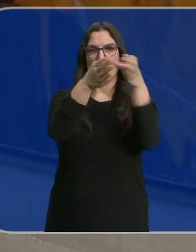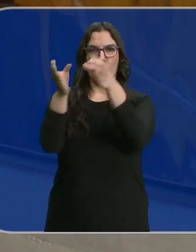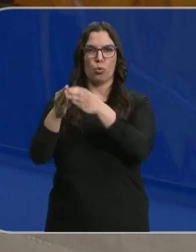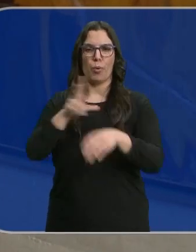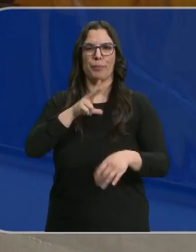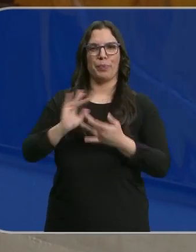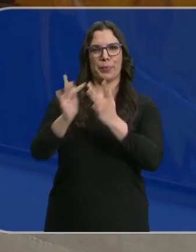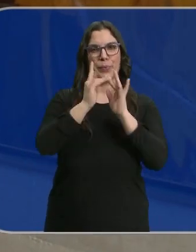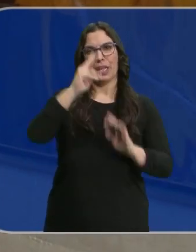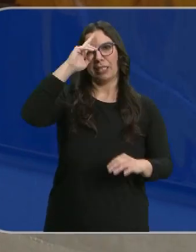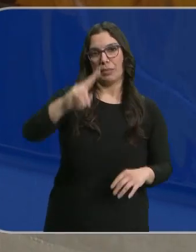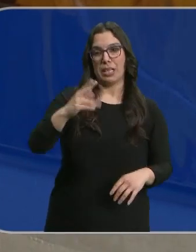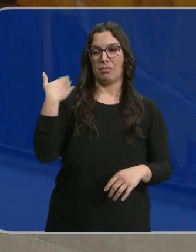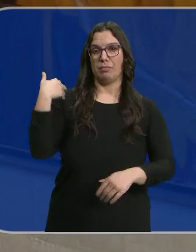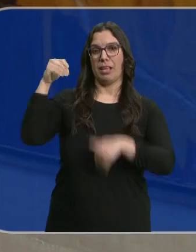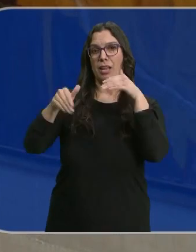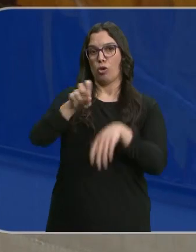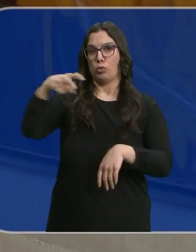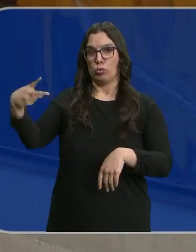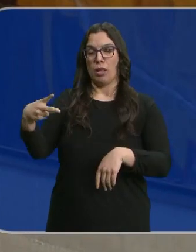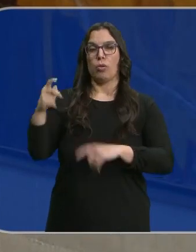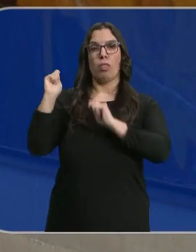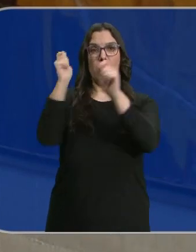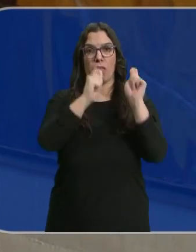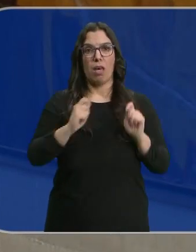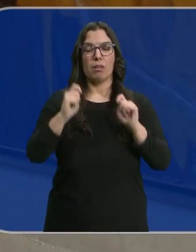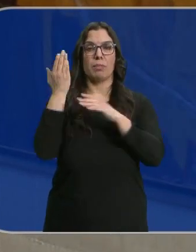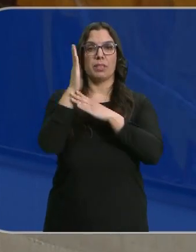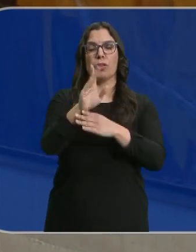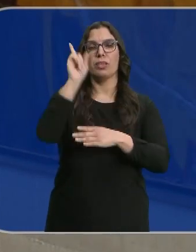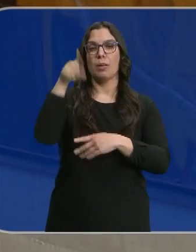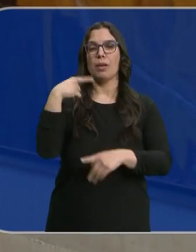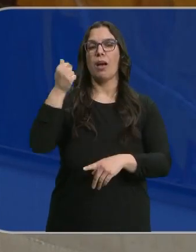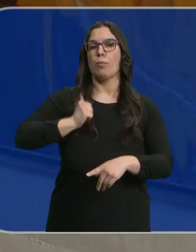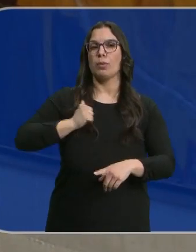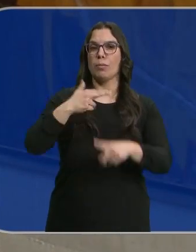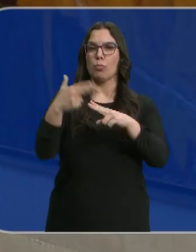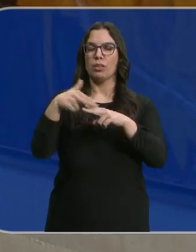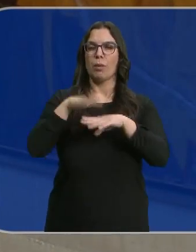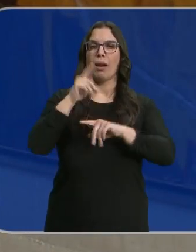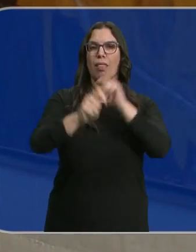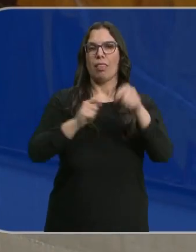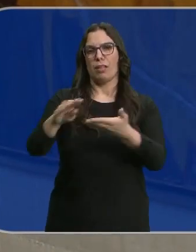grupos, respetar el resultado de las pasadas elecciones y utilizar la política para solucionar problemas.